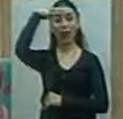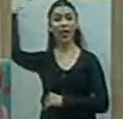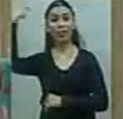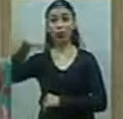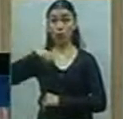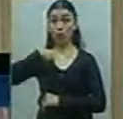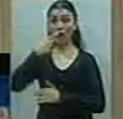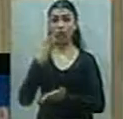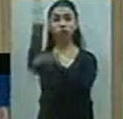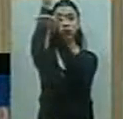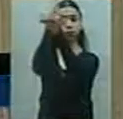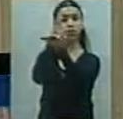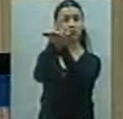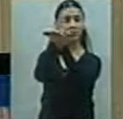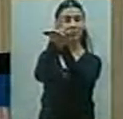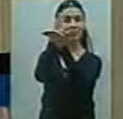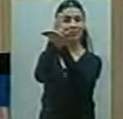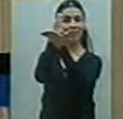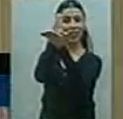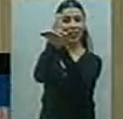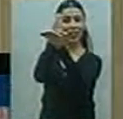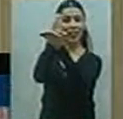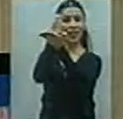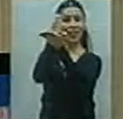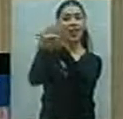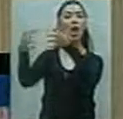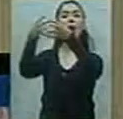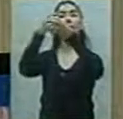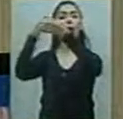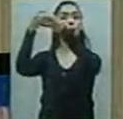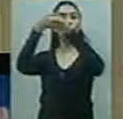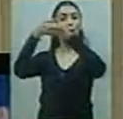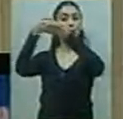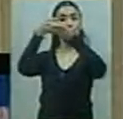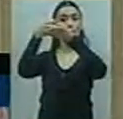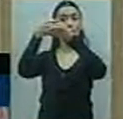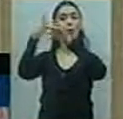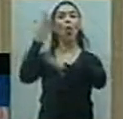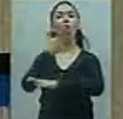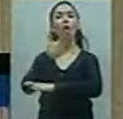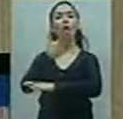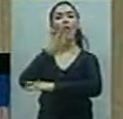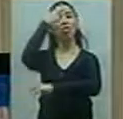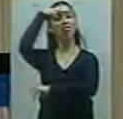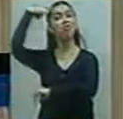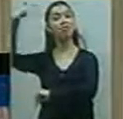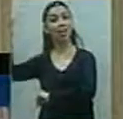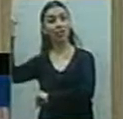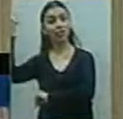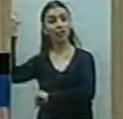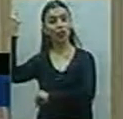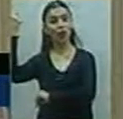representante en la Cámara Alta del Consejo Federal de Trata, por la Cámara de